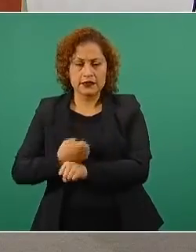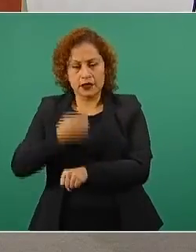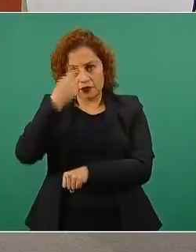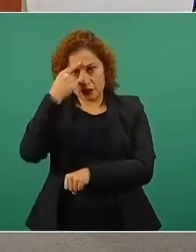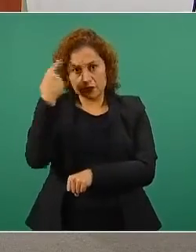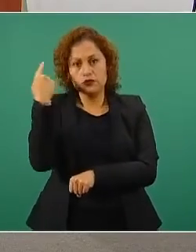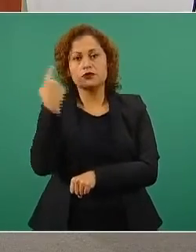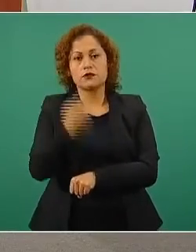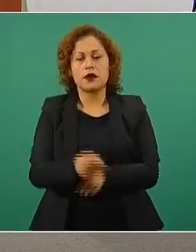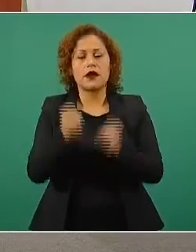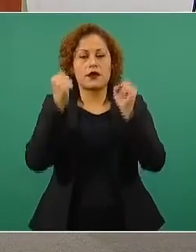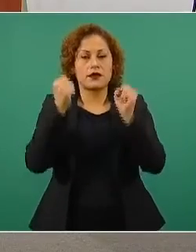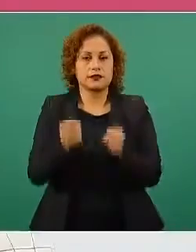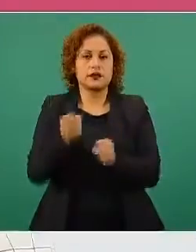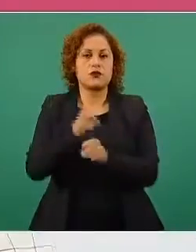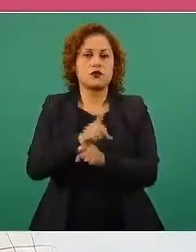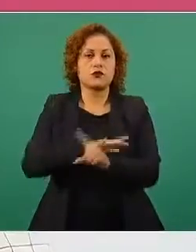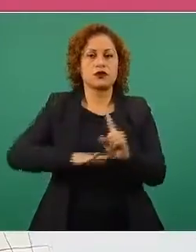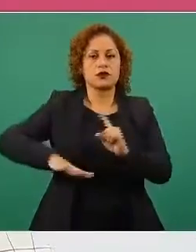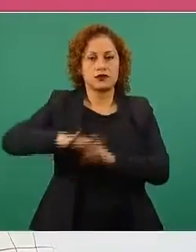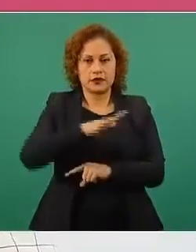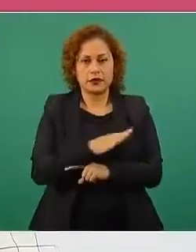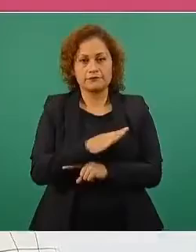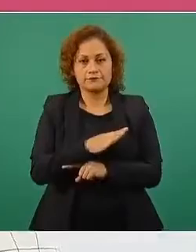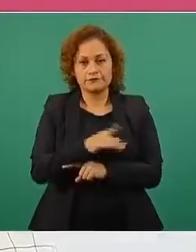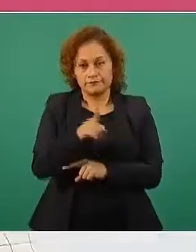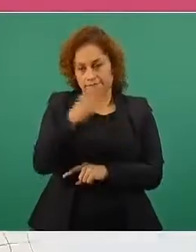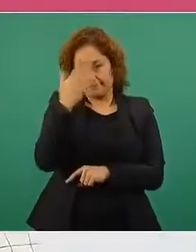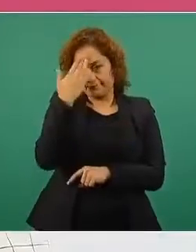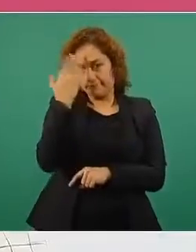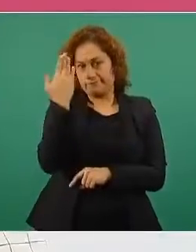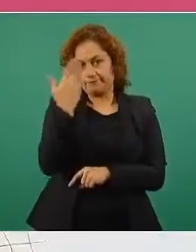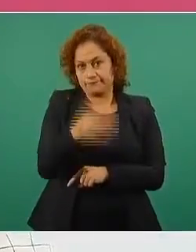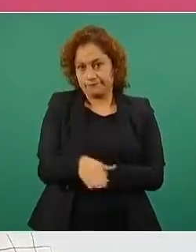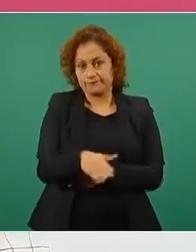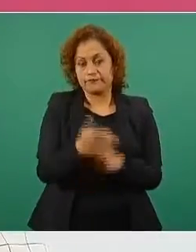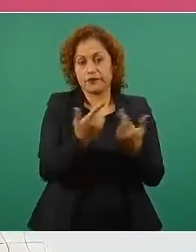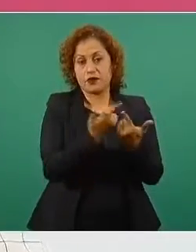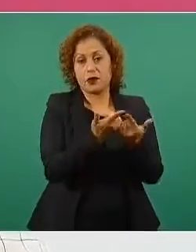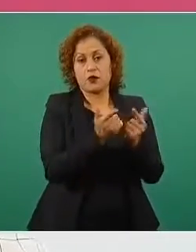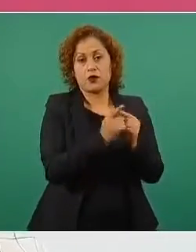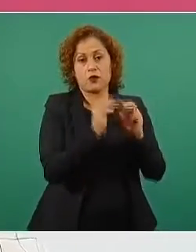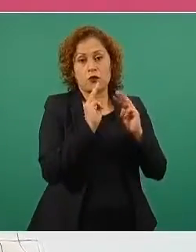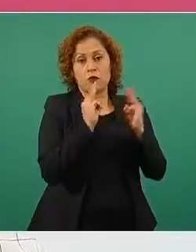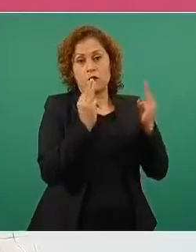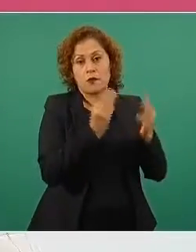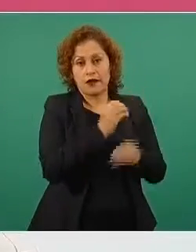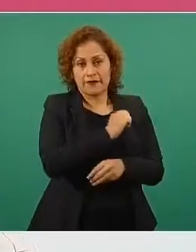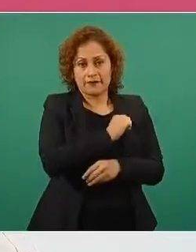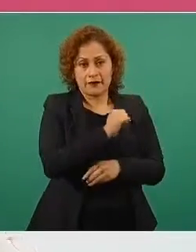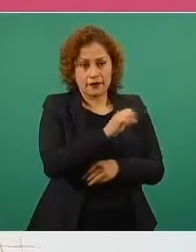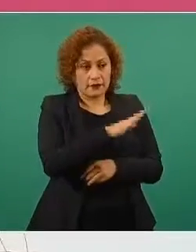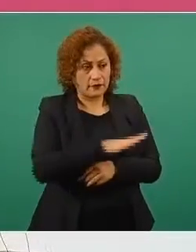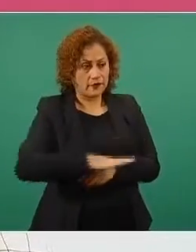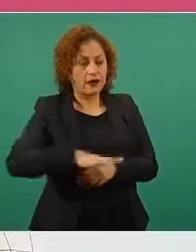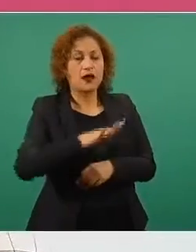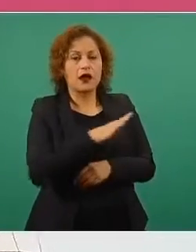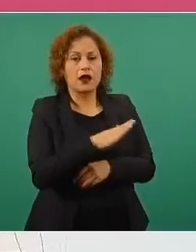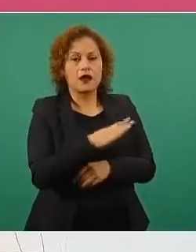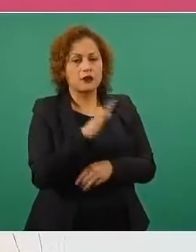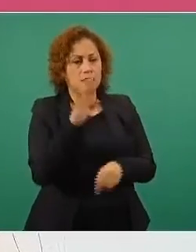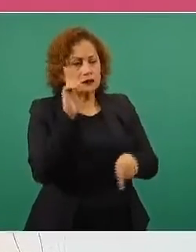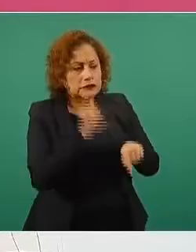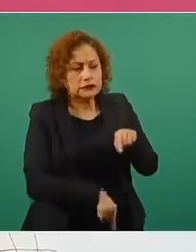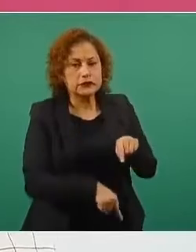para atajar los embates del crimen tienen que ayudarnos poniendo la denuncia